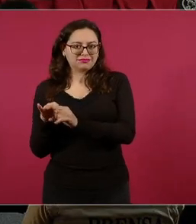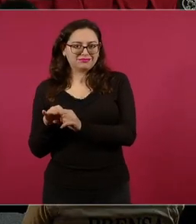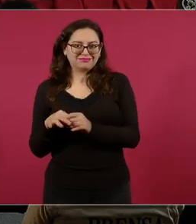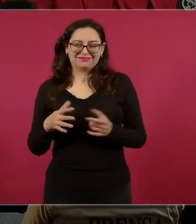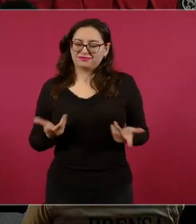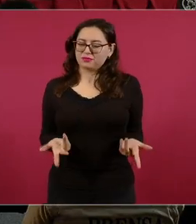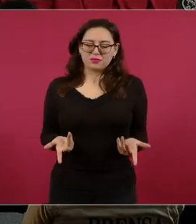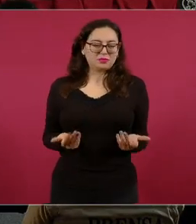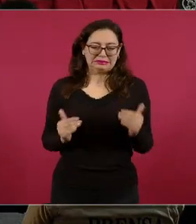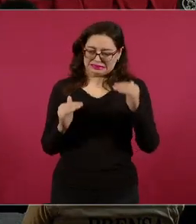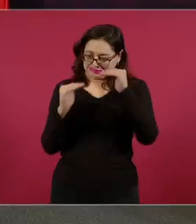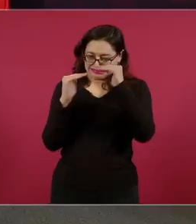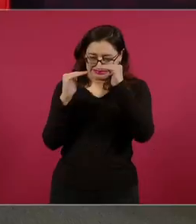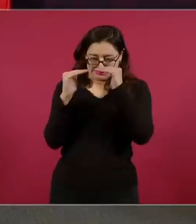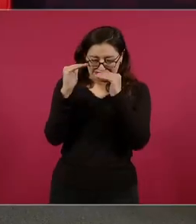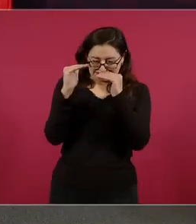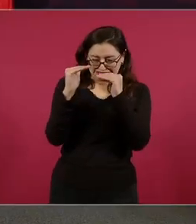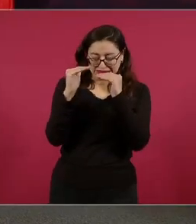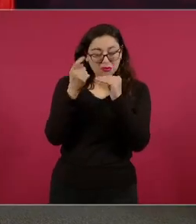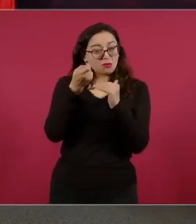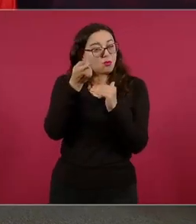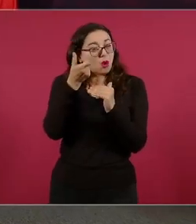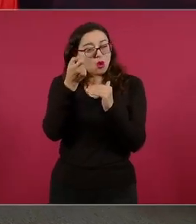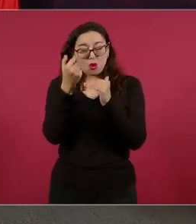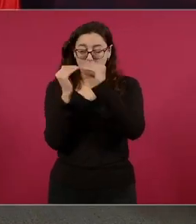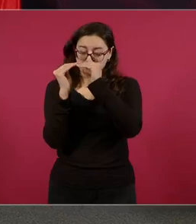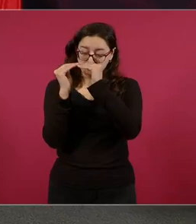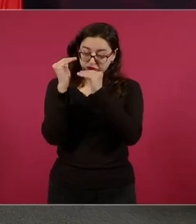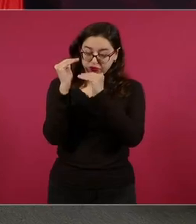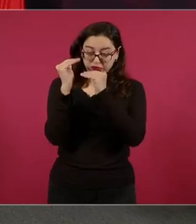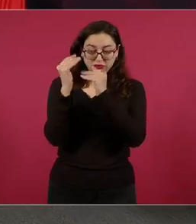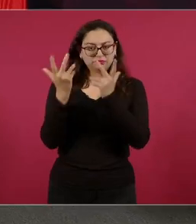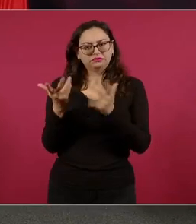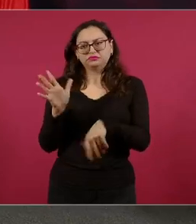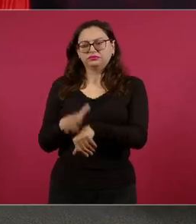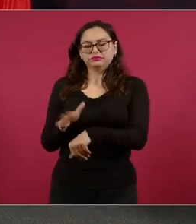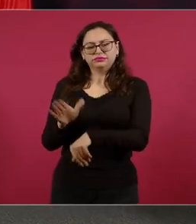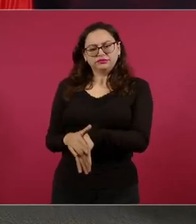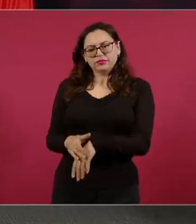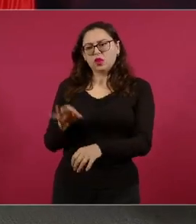contaran los votos y se negaron.